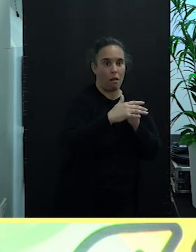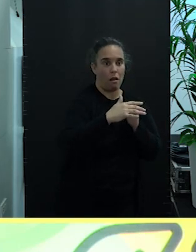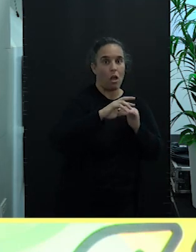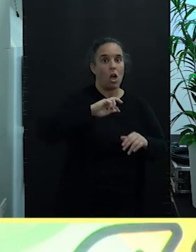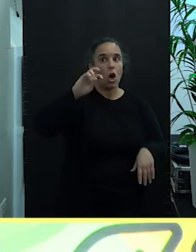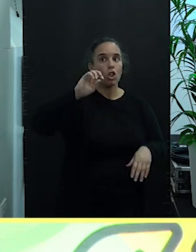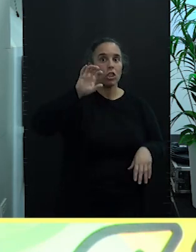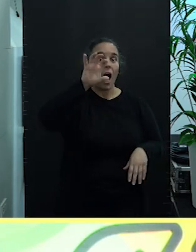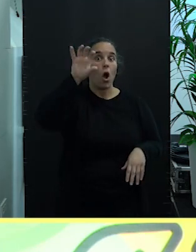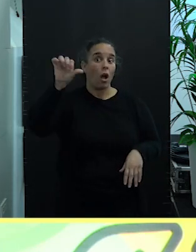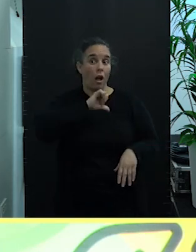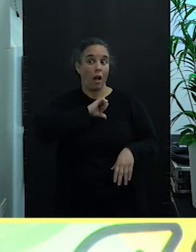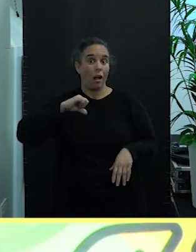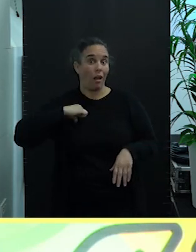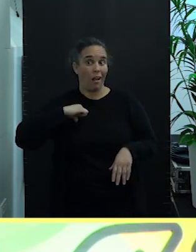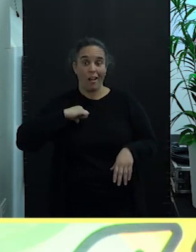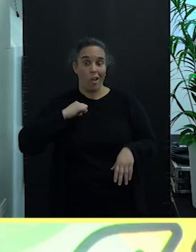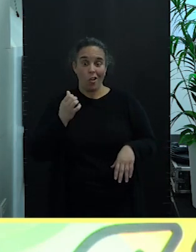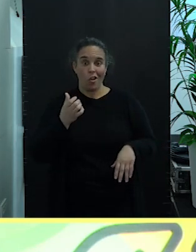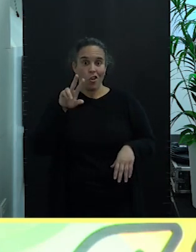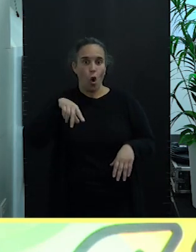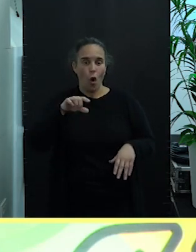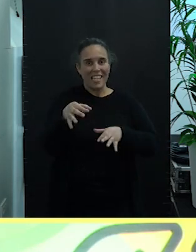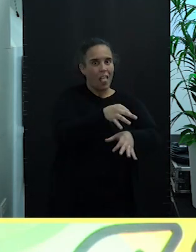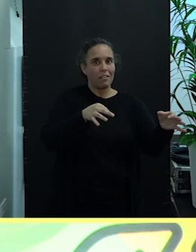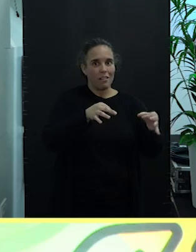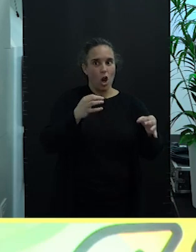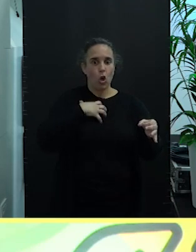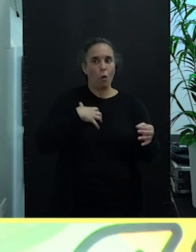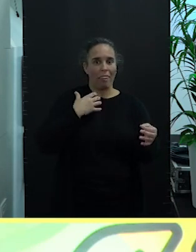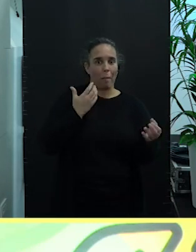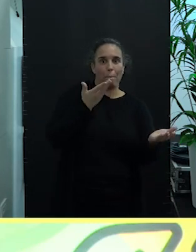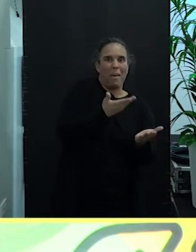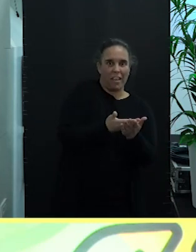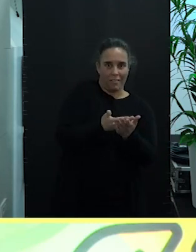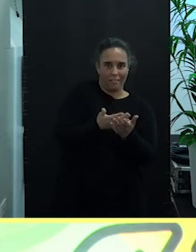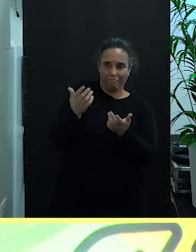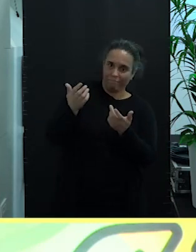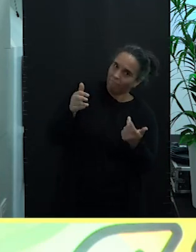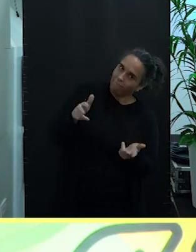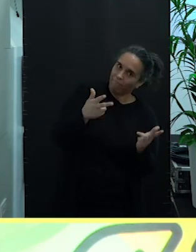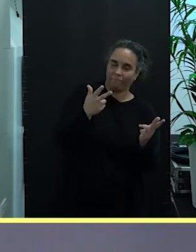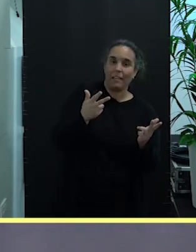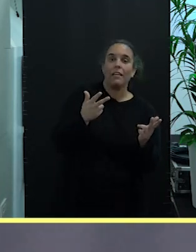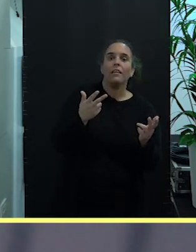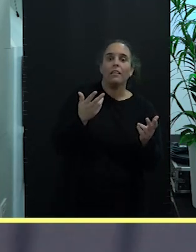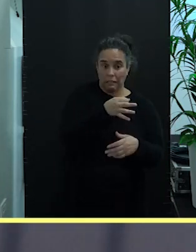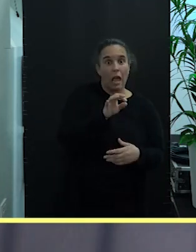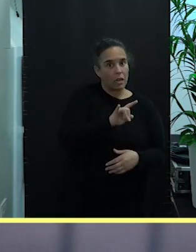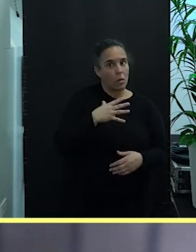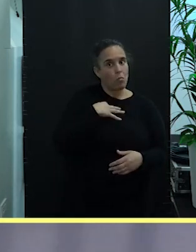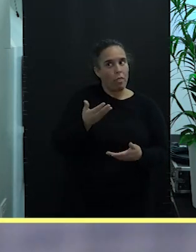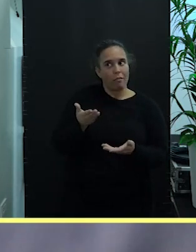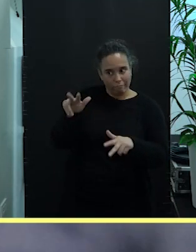ultraperiféricas, no estando en la Macaronesia puedan hacerlo. La economía azul, por lo tanto, en ese